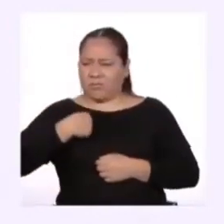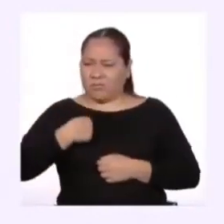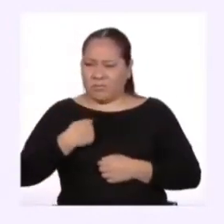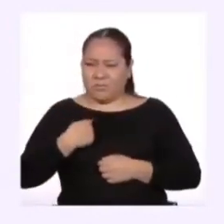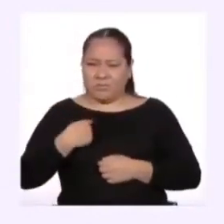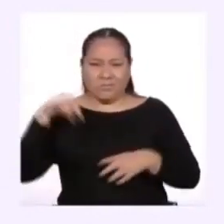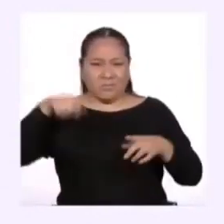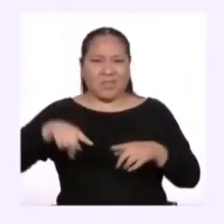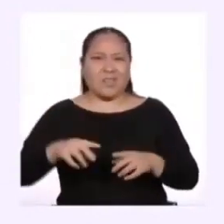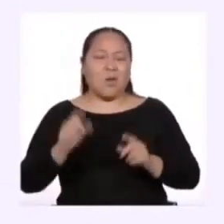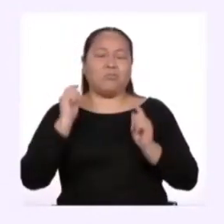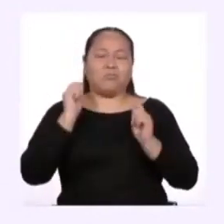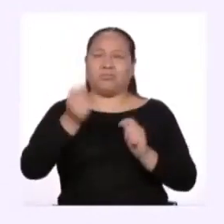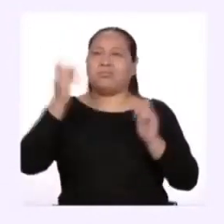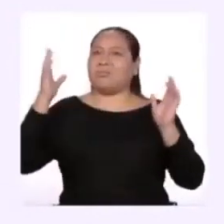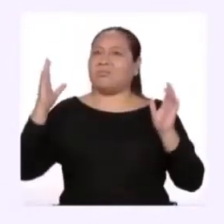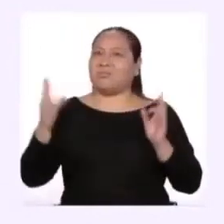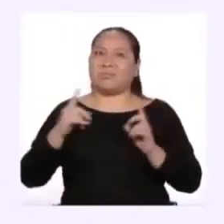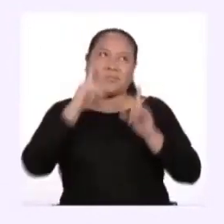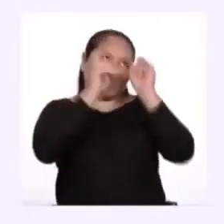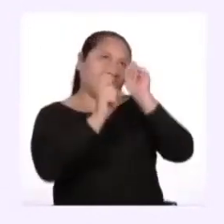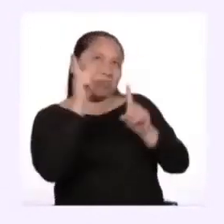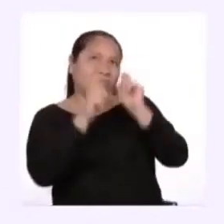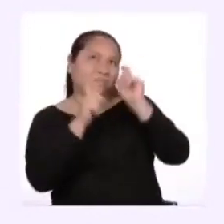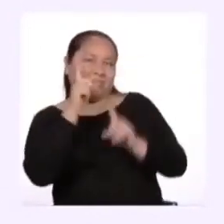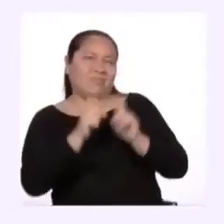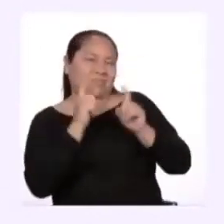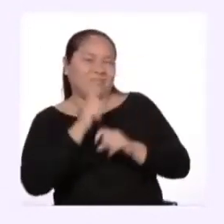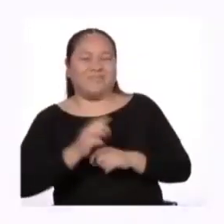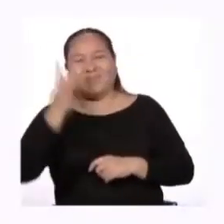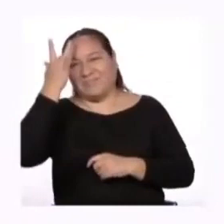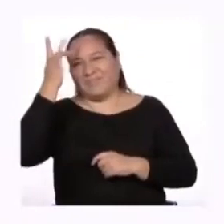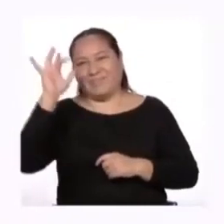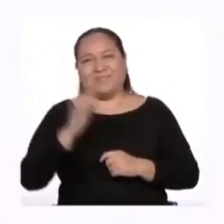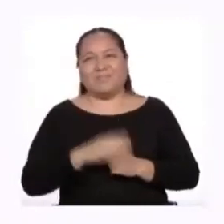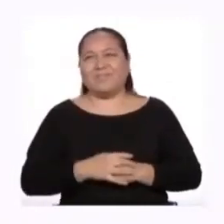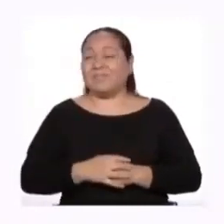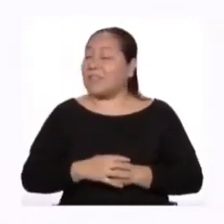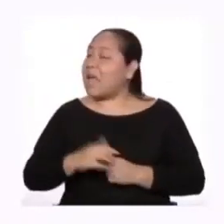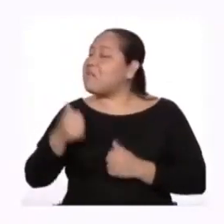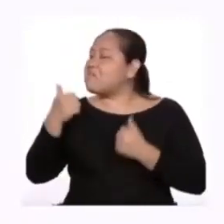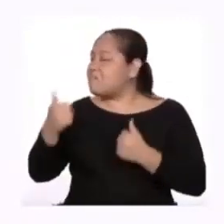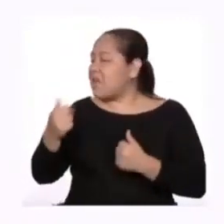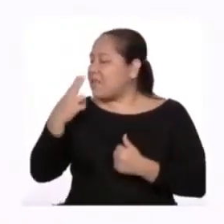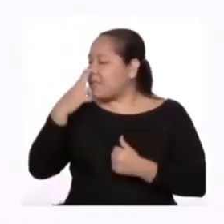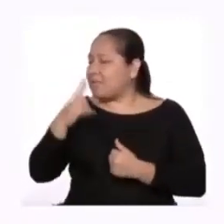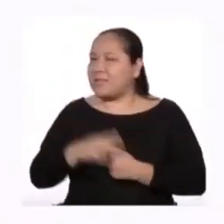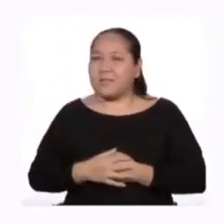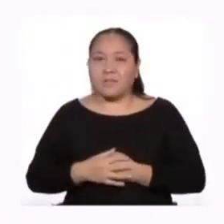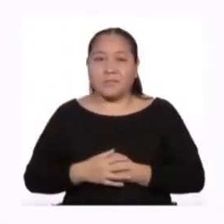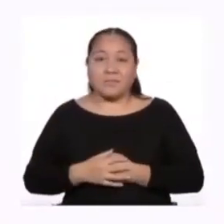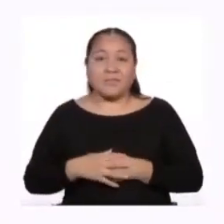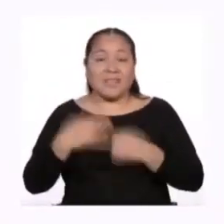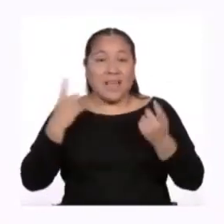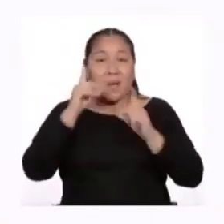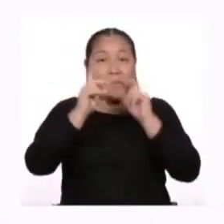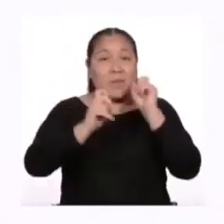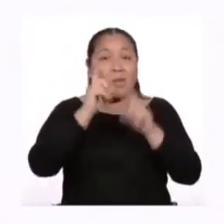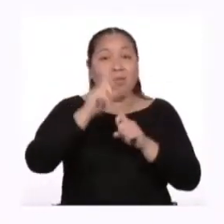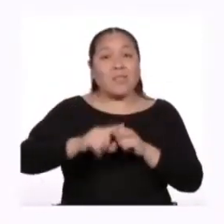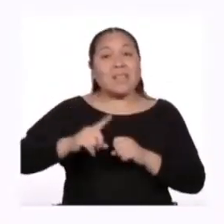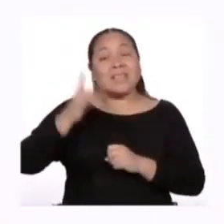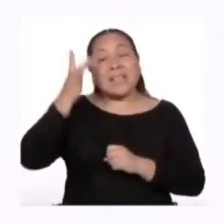fantástico que se hace muchas preguntas inteligentes. Muy cierto, Tocino. Y hablando de preguntas